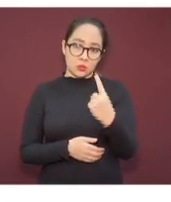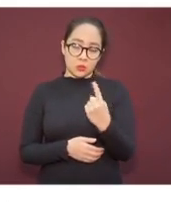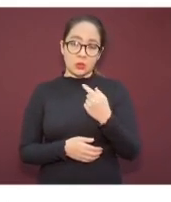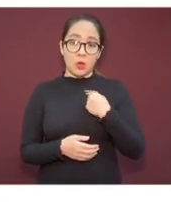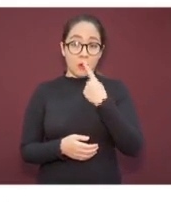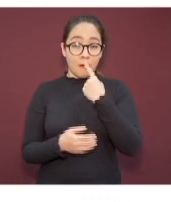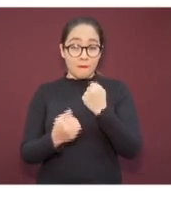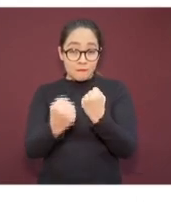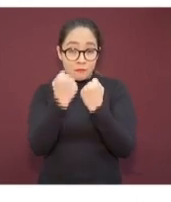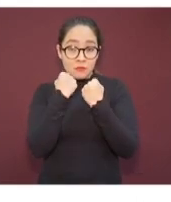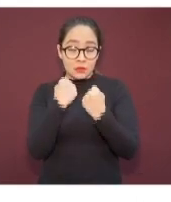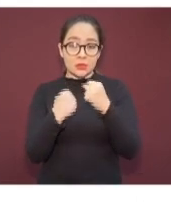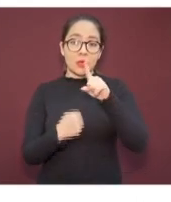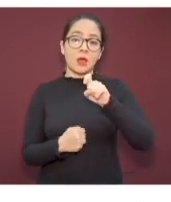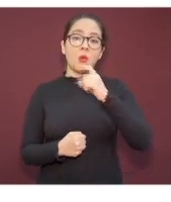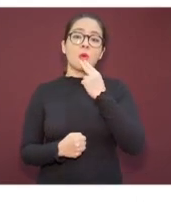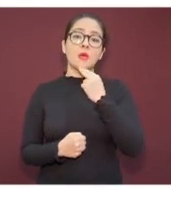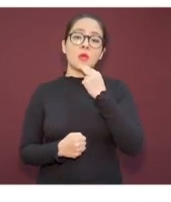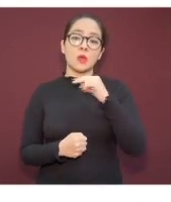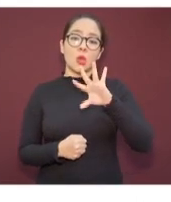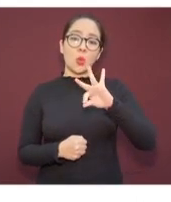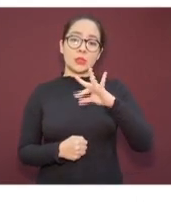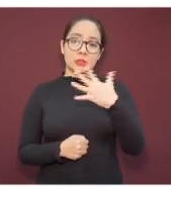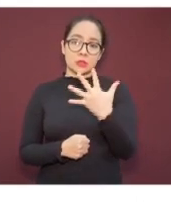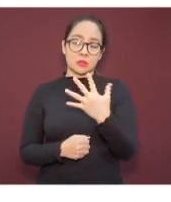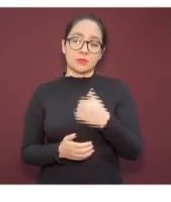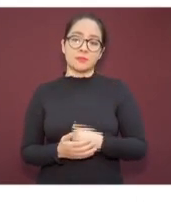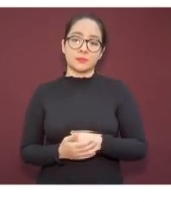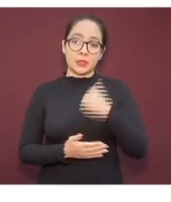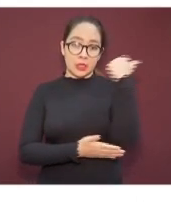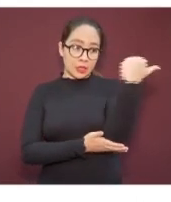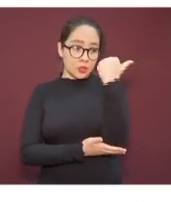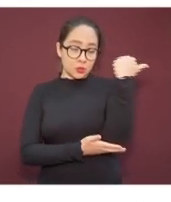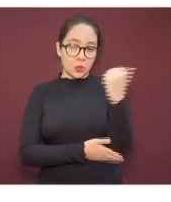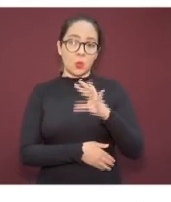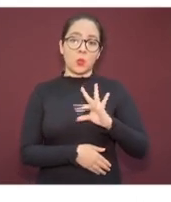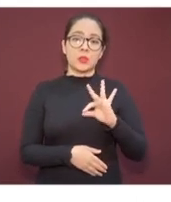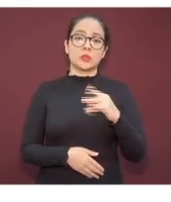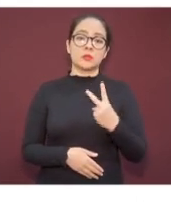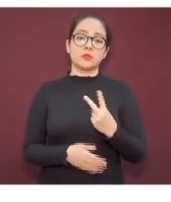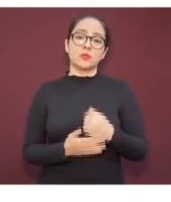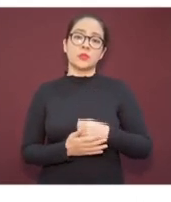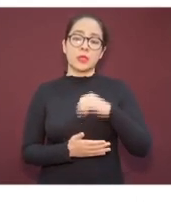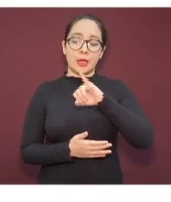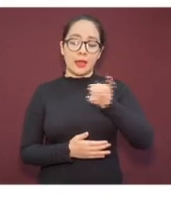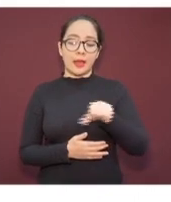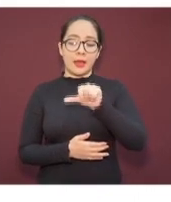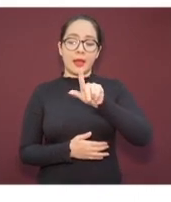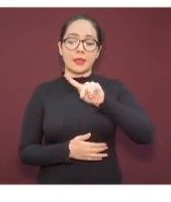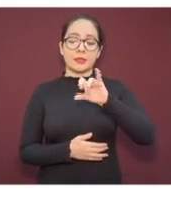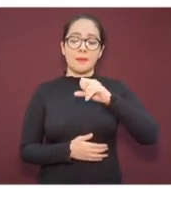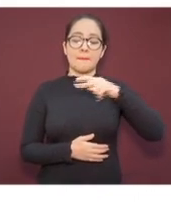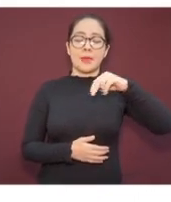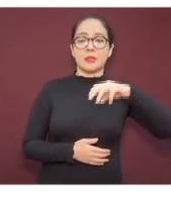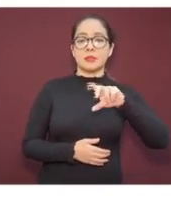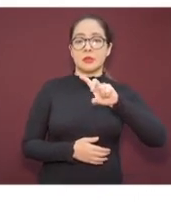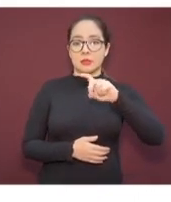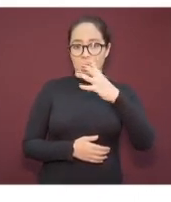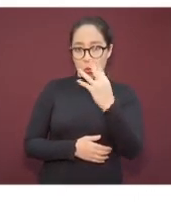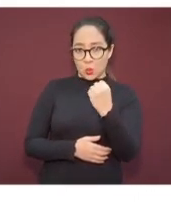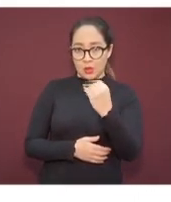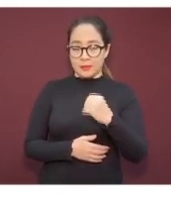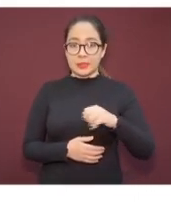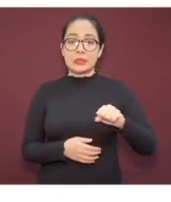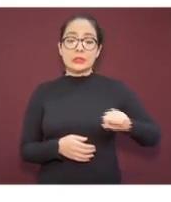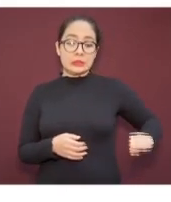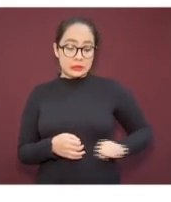rojo intenso, Agua Dulce, 45. Acayucan, 42. Jaltipan, 39. Santiago,